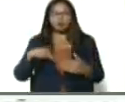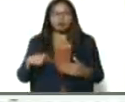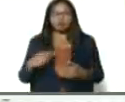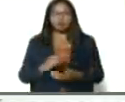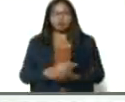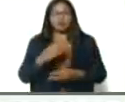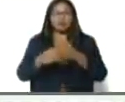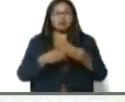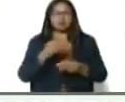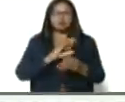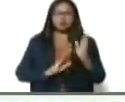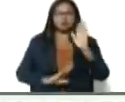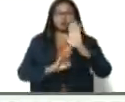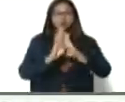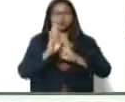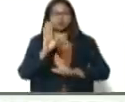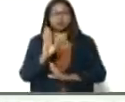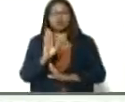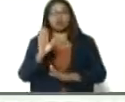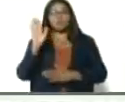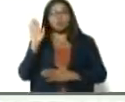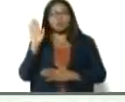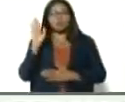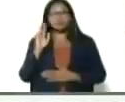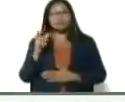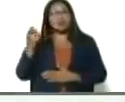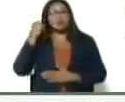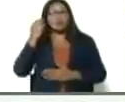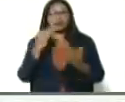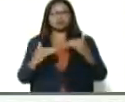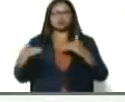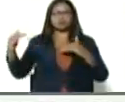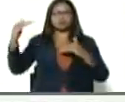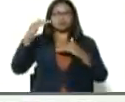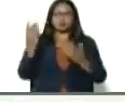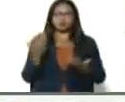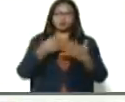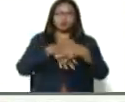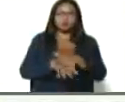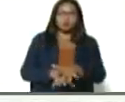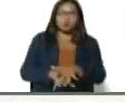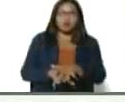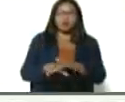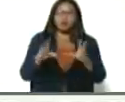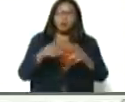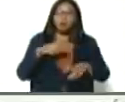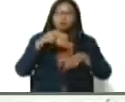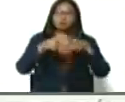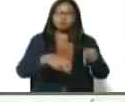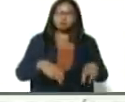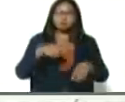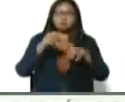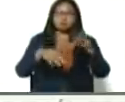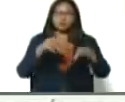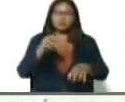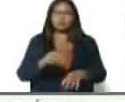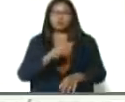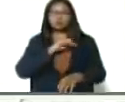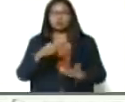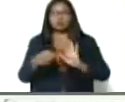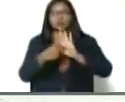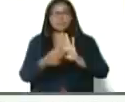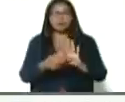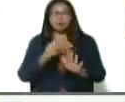hace que le demos el compromiso, la juventud y la mujer incorporada al campo dando ejemplos de que somos,